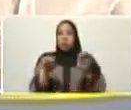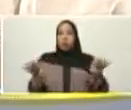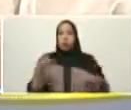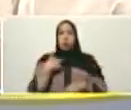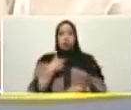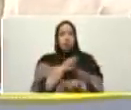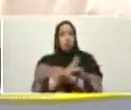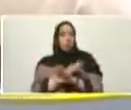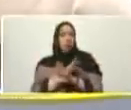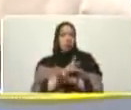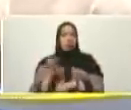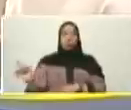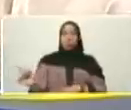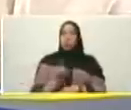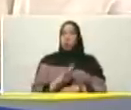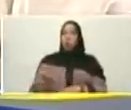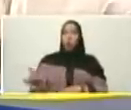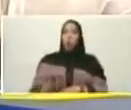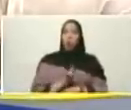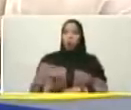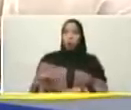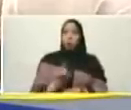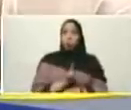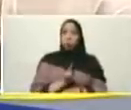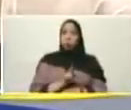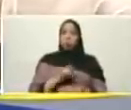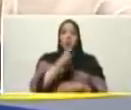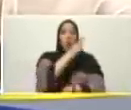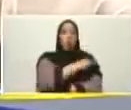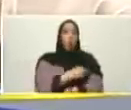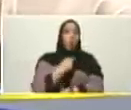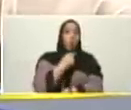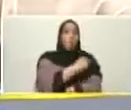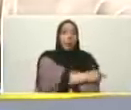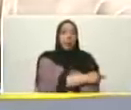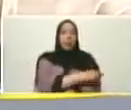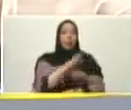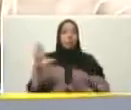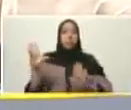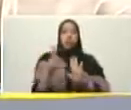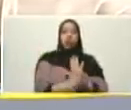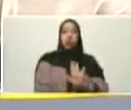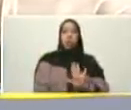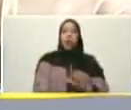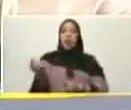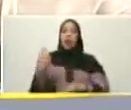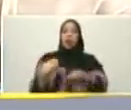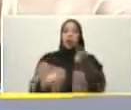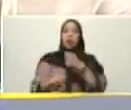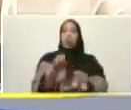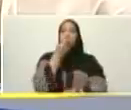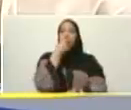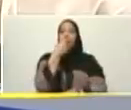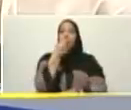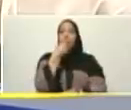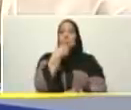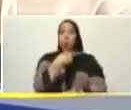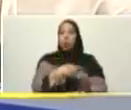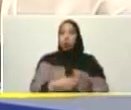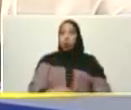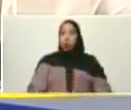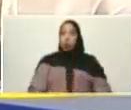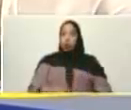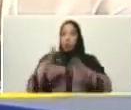vamos a recuperar de las mafias todos los hospitales del país que lo sepa el pueblo y